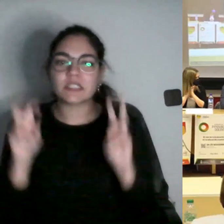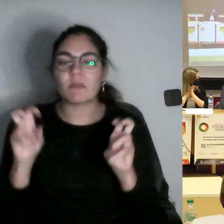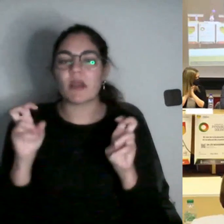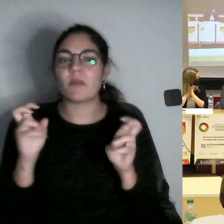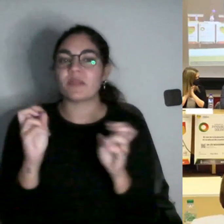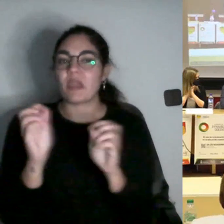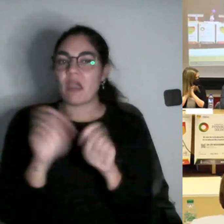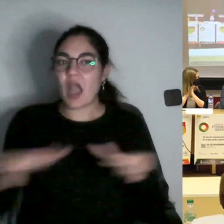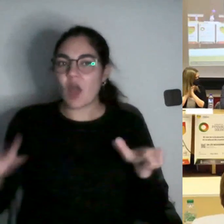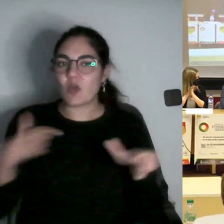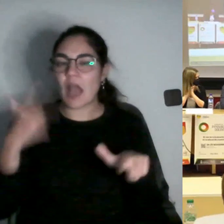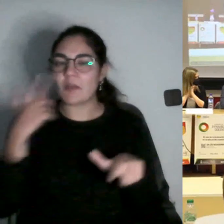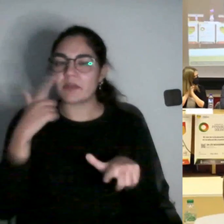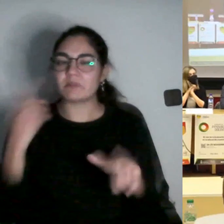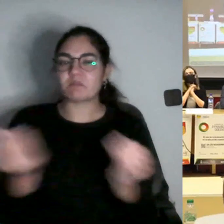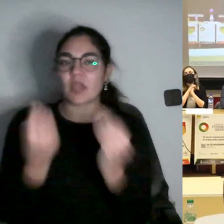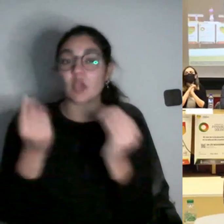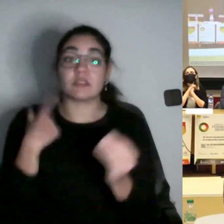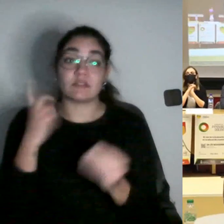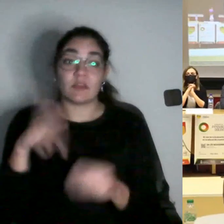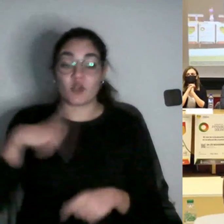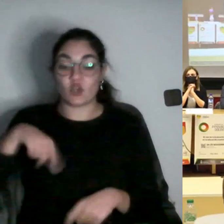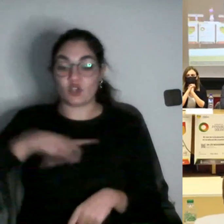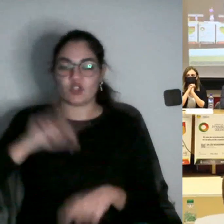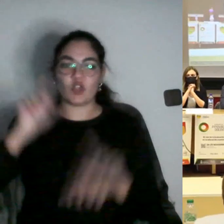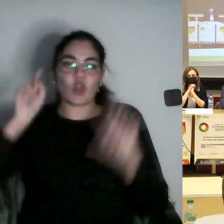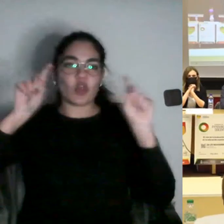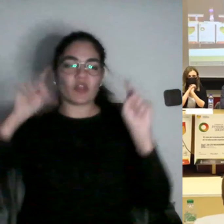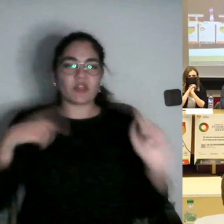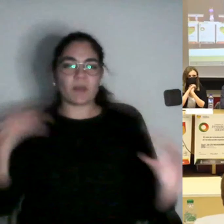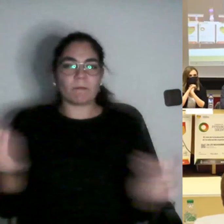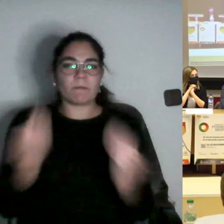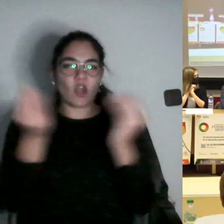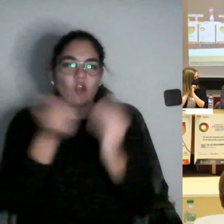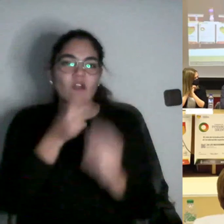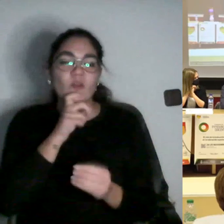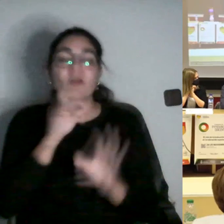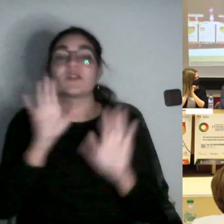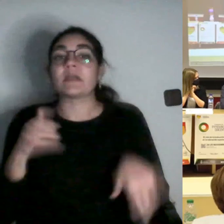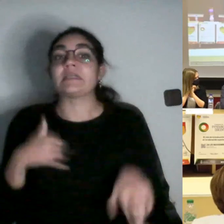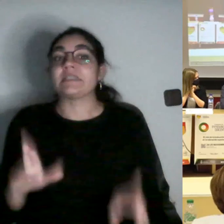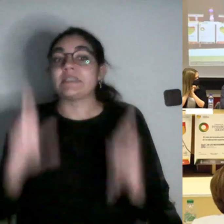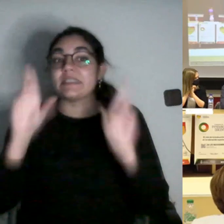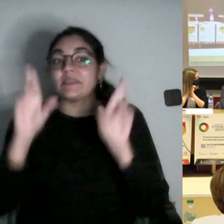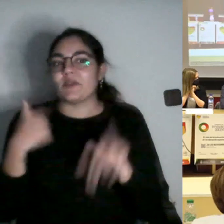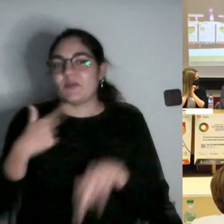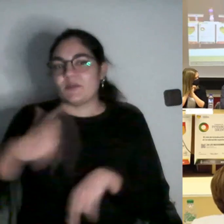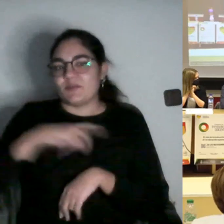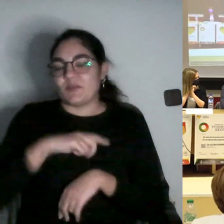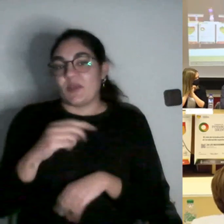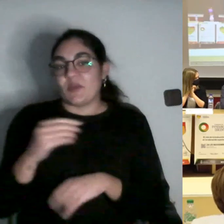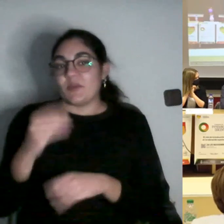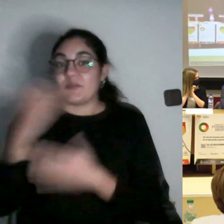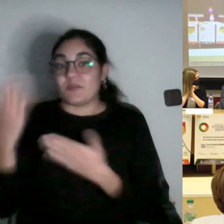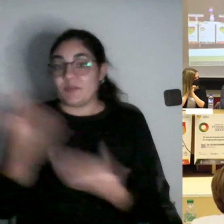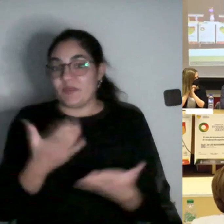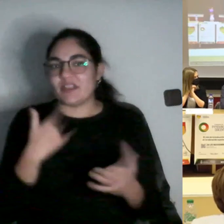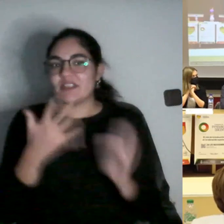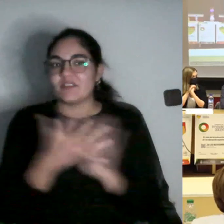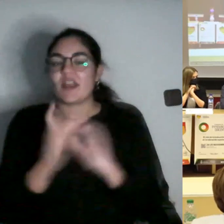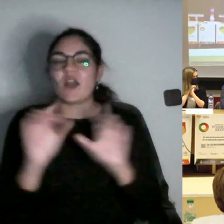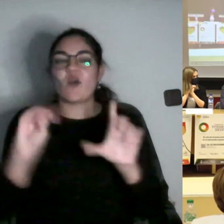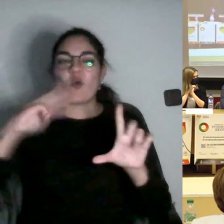para mejorar nosotros como docentes entonces bueno pues simplemente os invito a que a que entréis en la página web